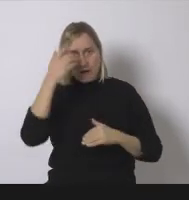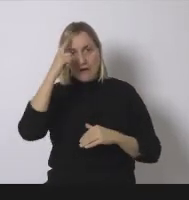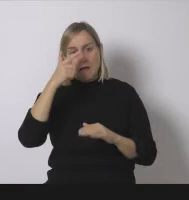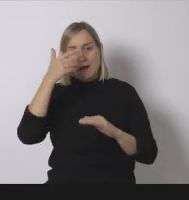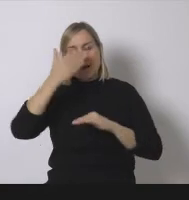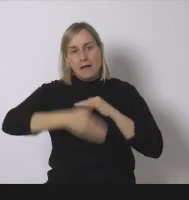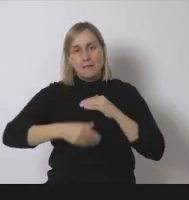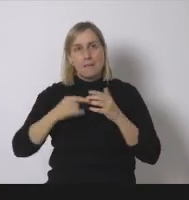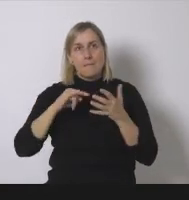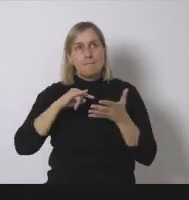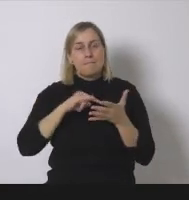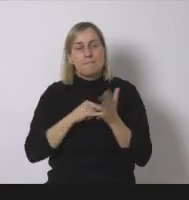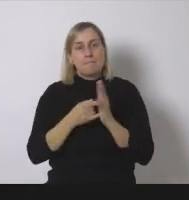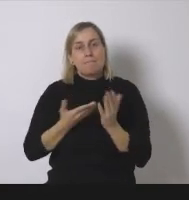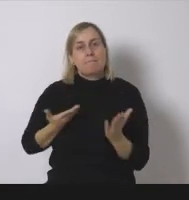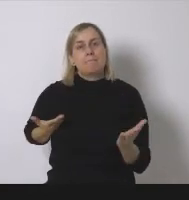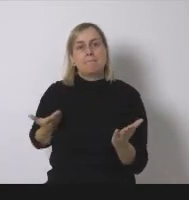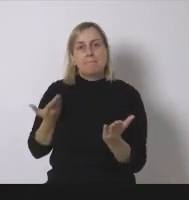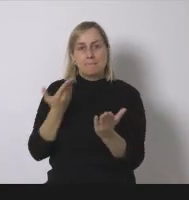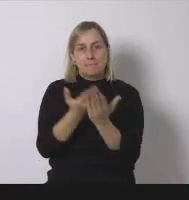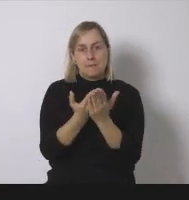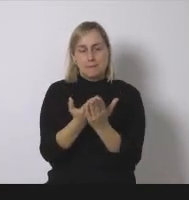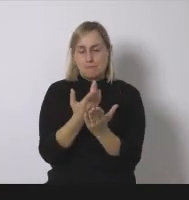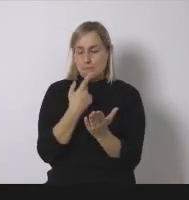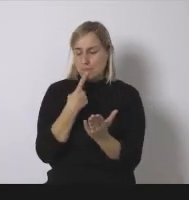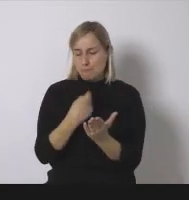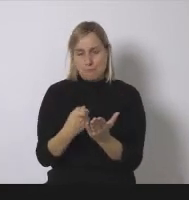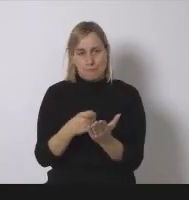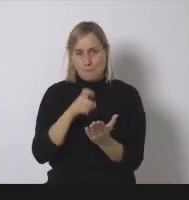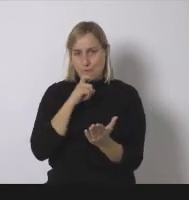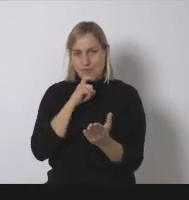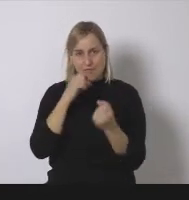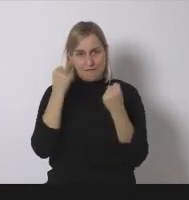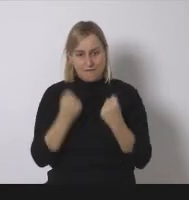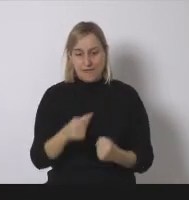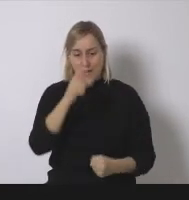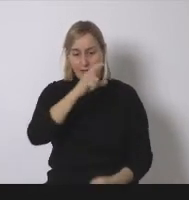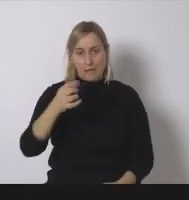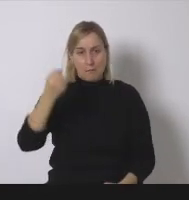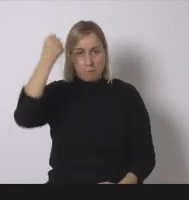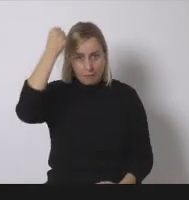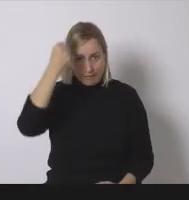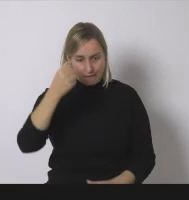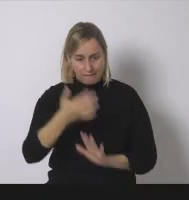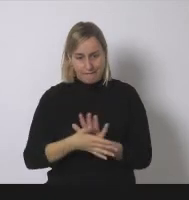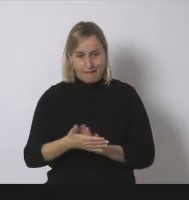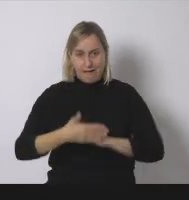plantearlo administrativamente con la gente que está en el poder es muy difícil pero es la base del debate